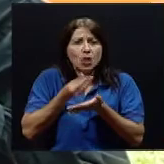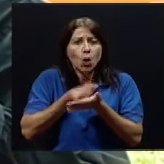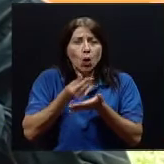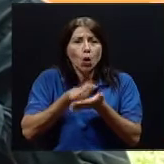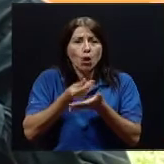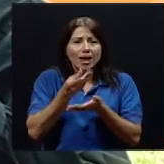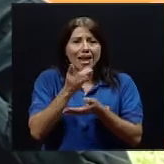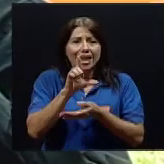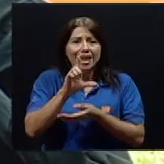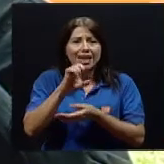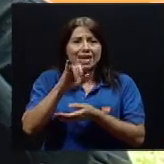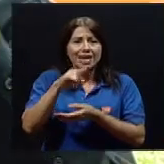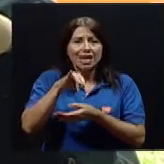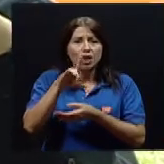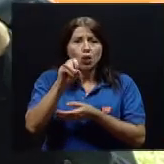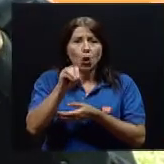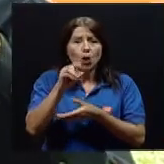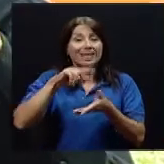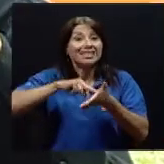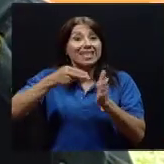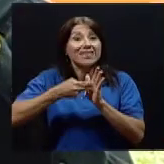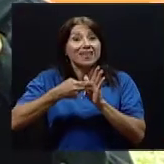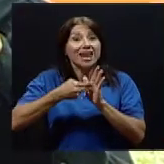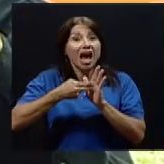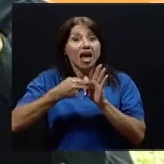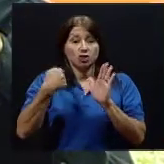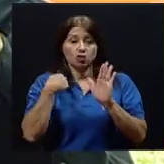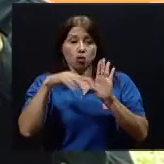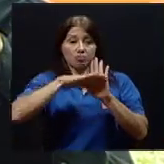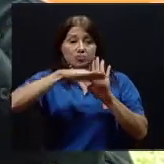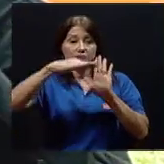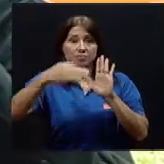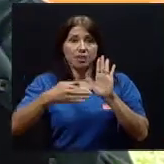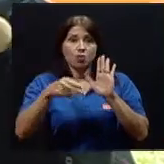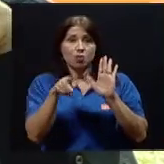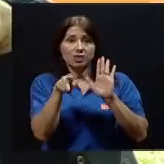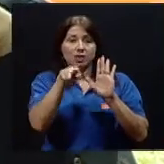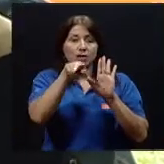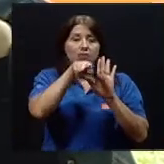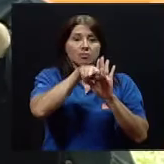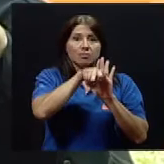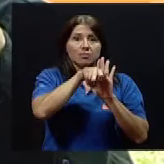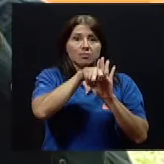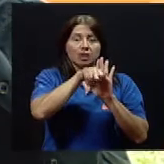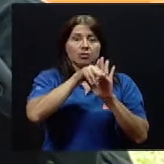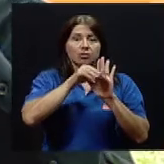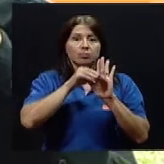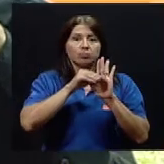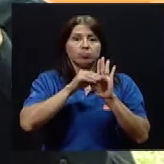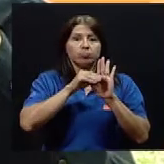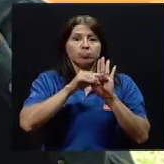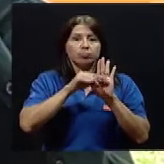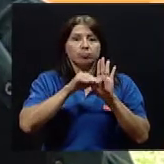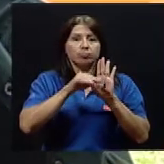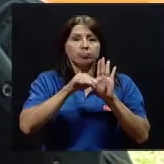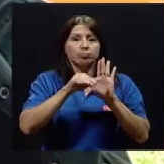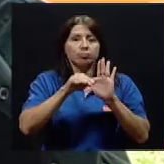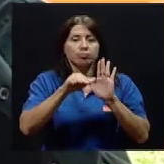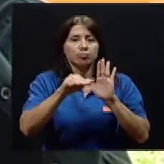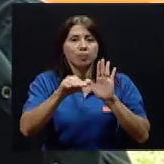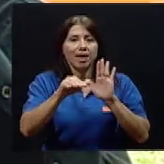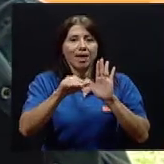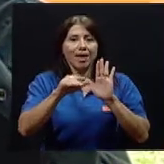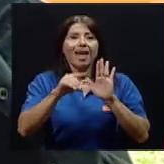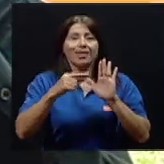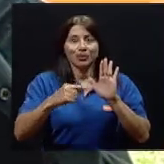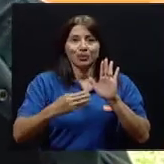recueste, eso se va a distribuir por gravedad. Y entonces, parte del líquido corporal va a terminar también